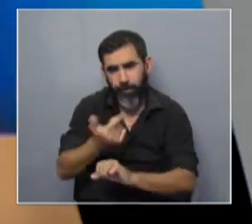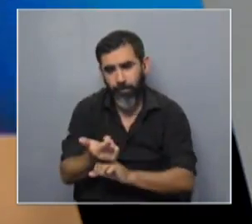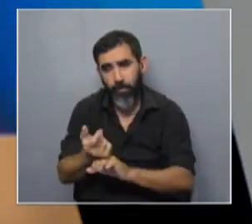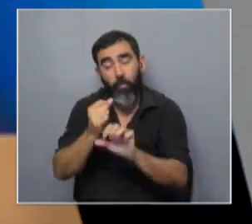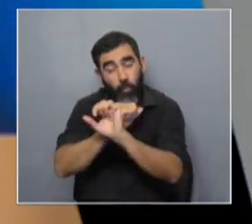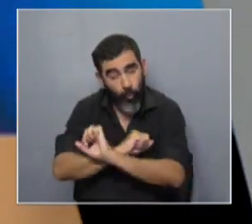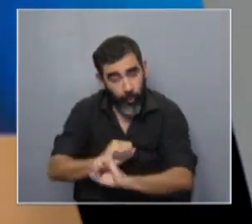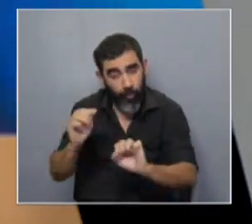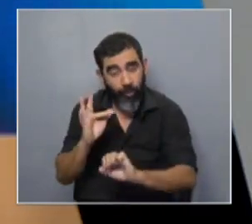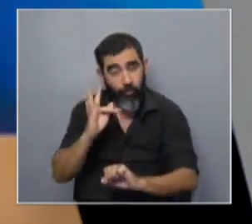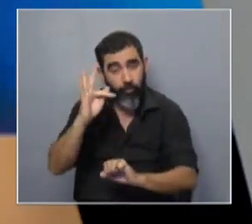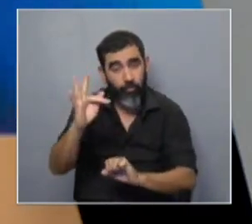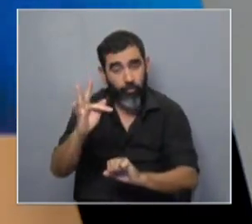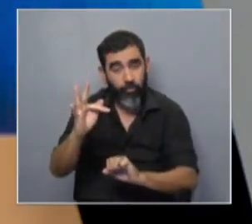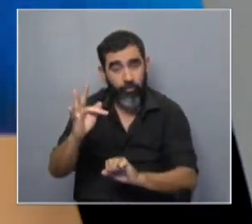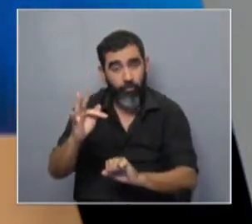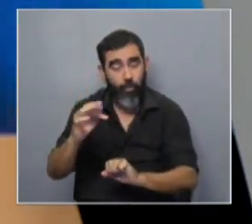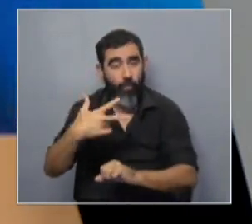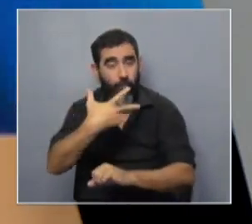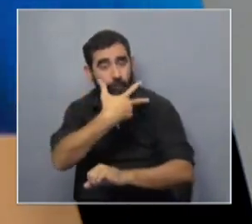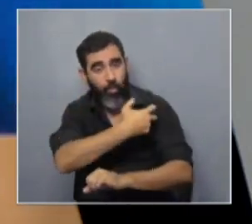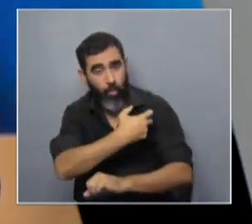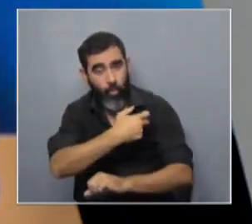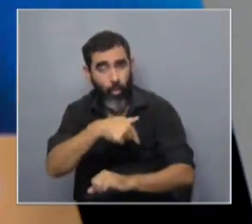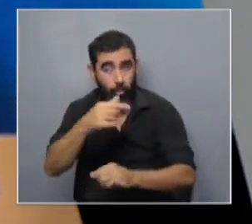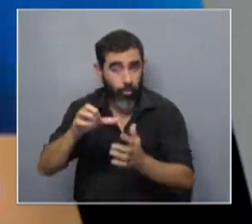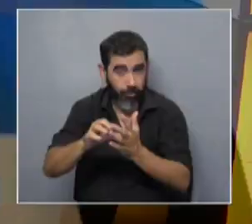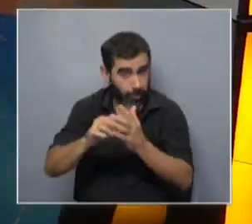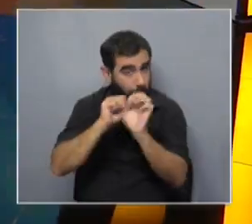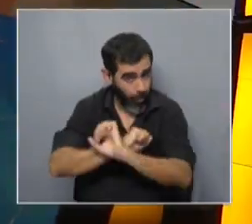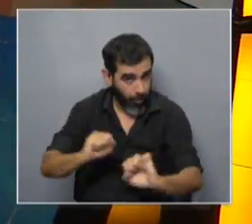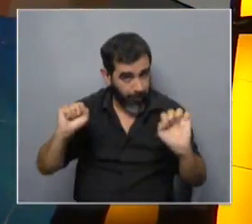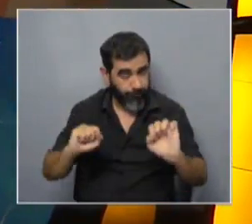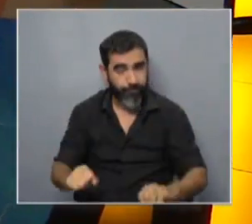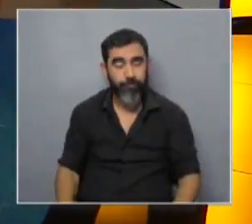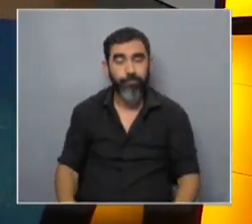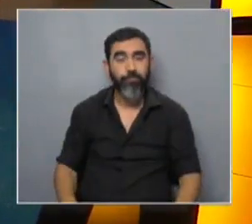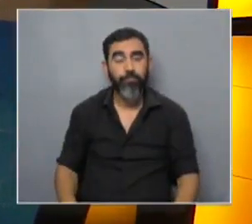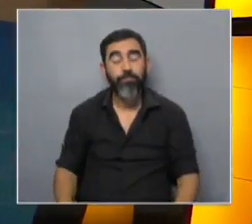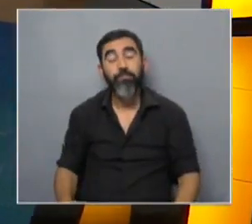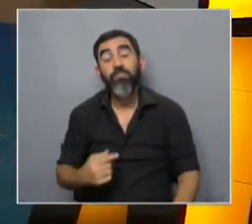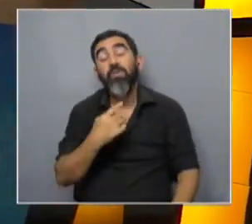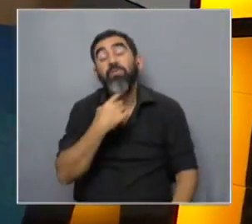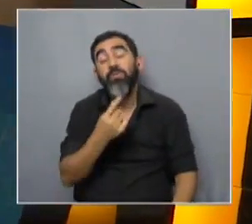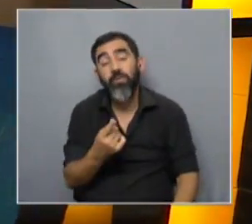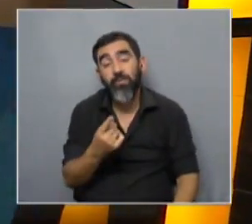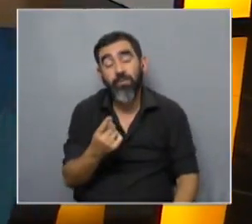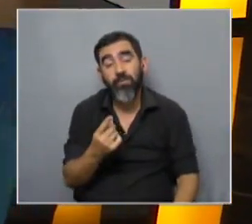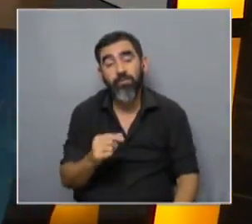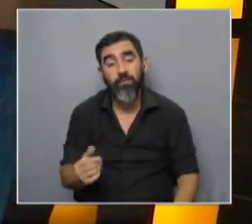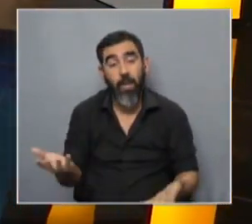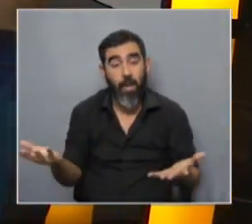o tendrá potencial a futuro para vacunas y para otro tipo de sistemas? Para lo que sirve de partida, sin llegar más allá